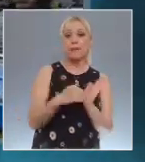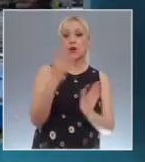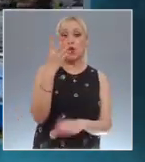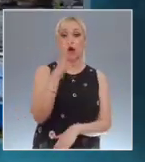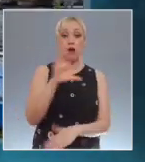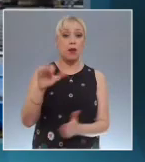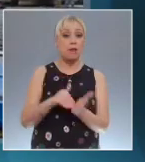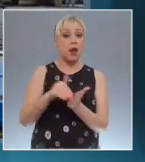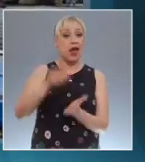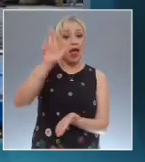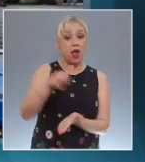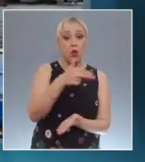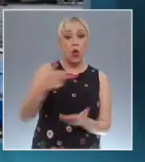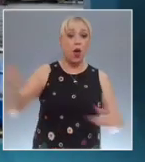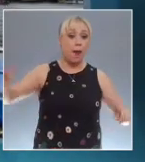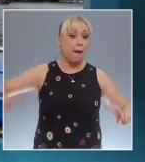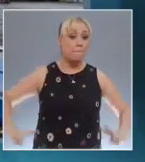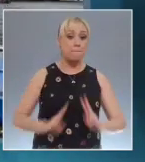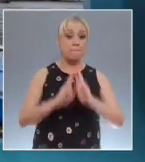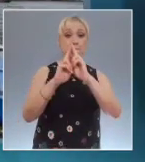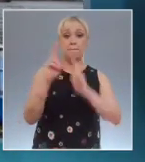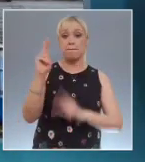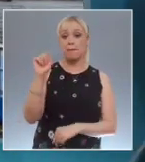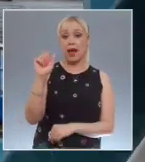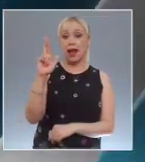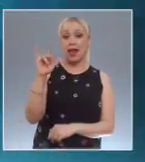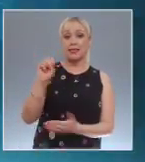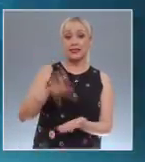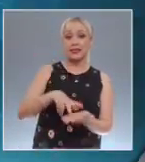previo al inicio de los Juegos Olímpicos de 2024.